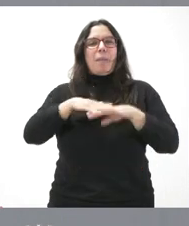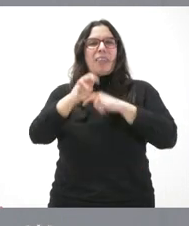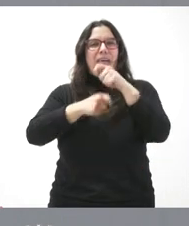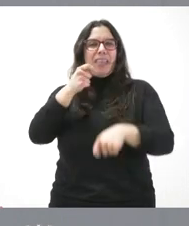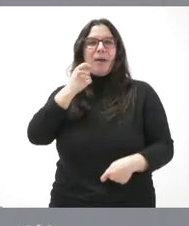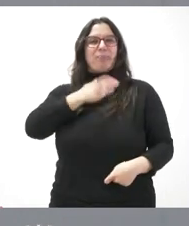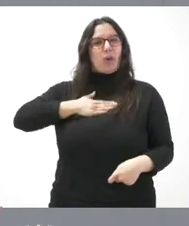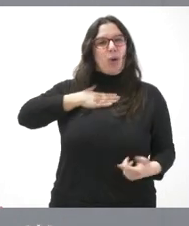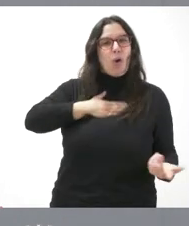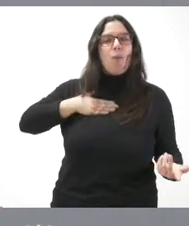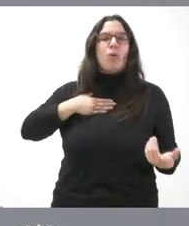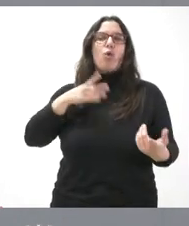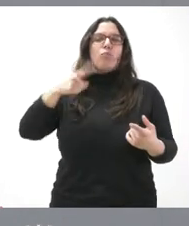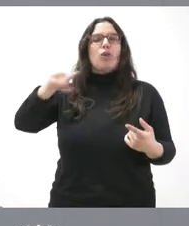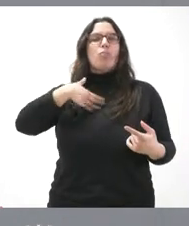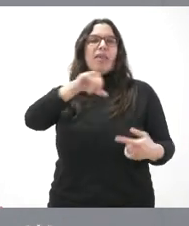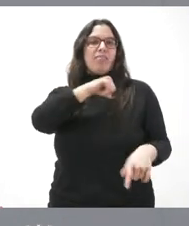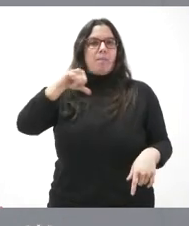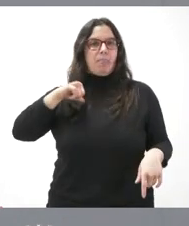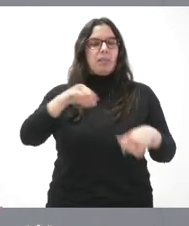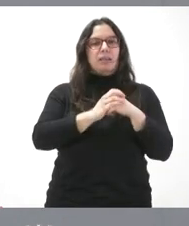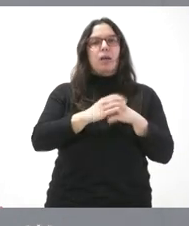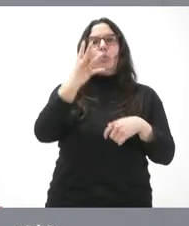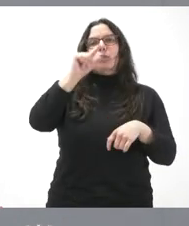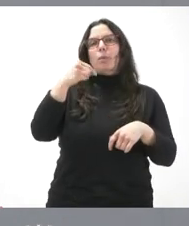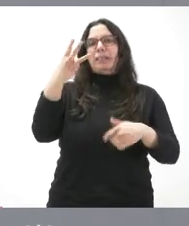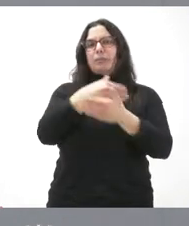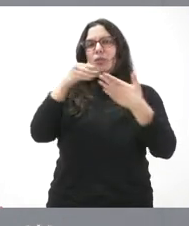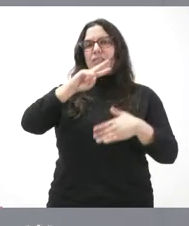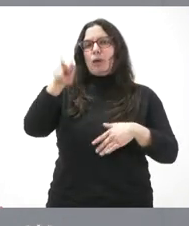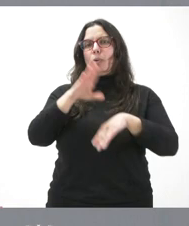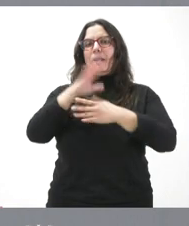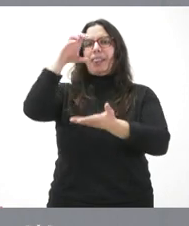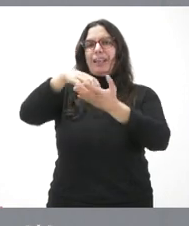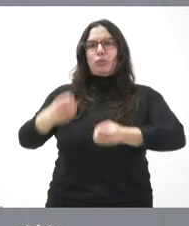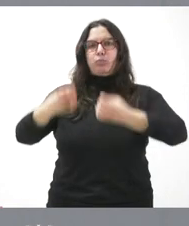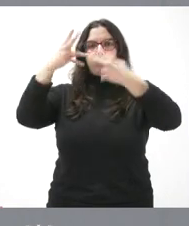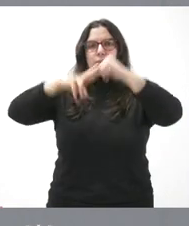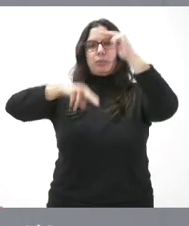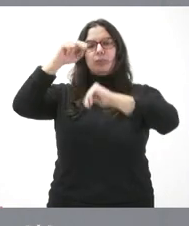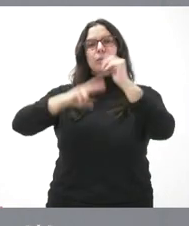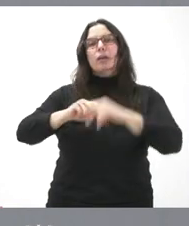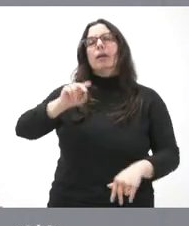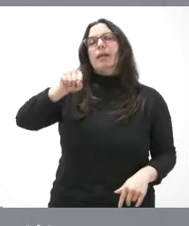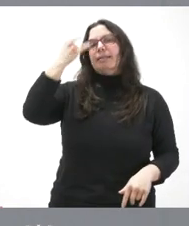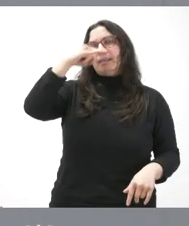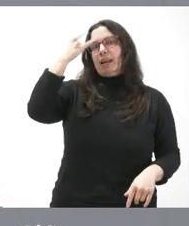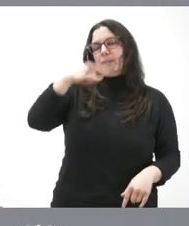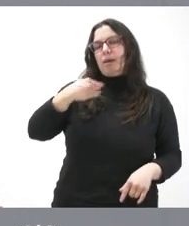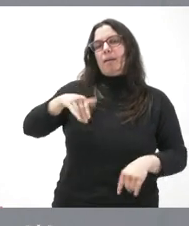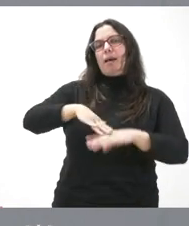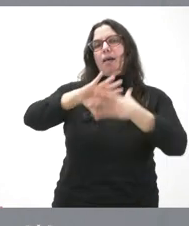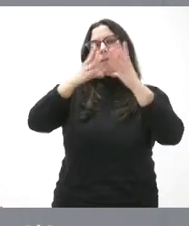independencia de los convivientes. 4,3 millones de euros en Salamanca para adaptar este nuevo centro al modelo de unidades de